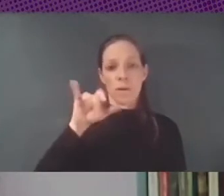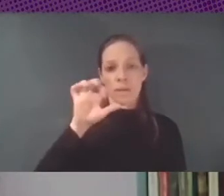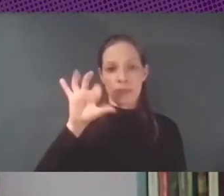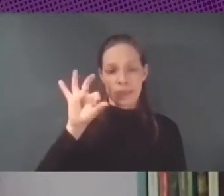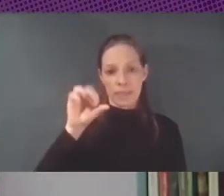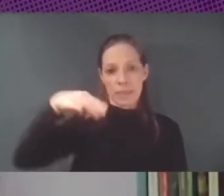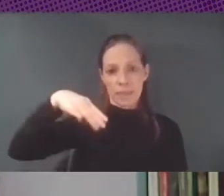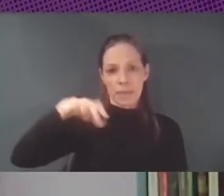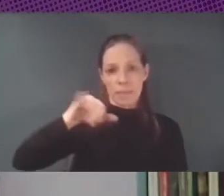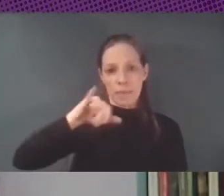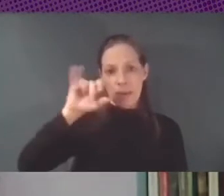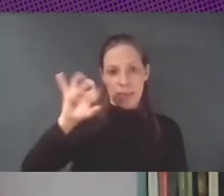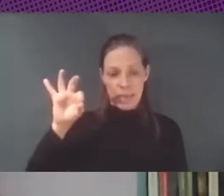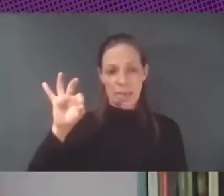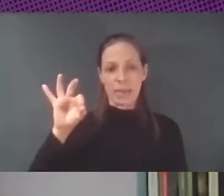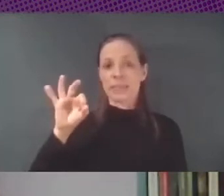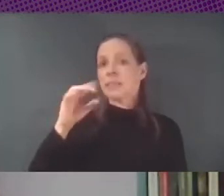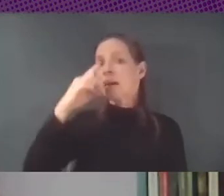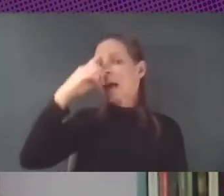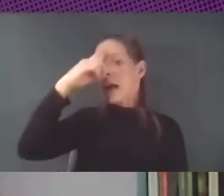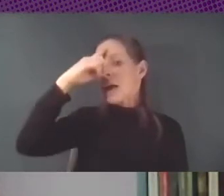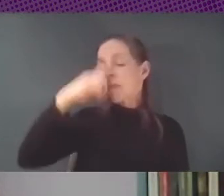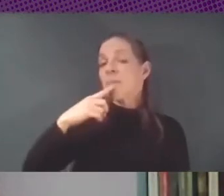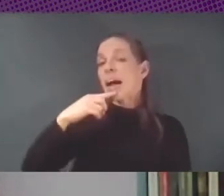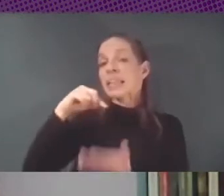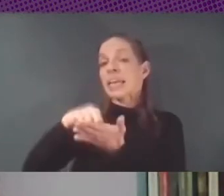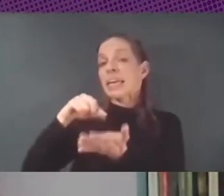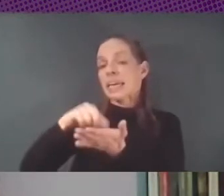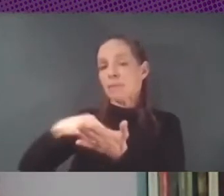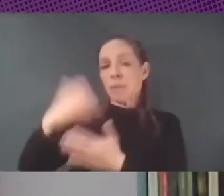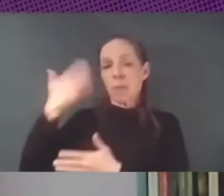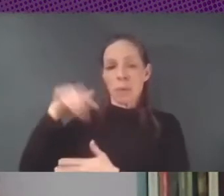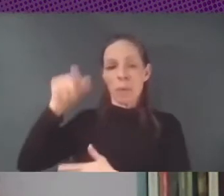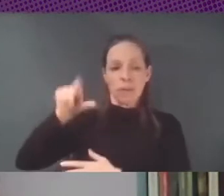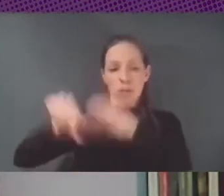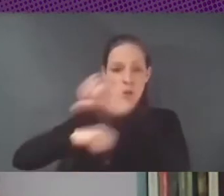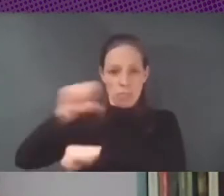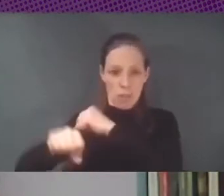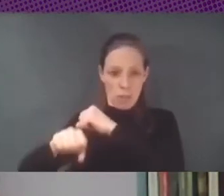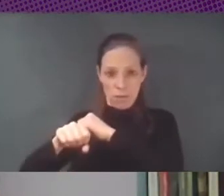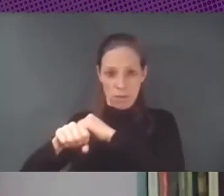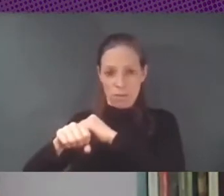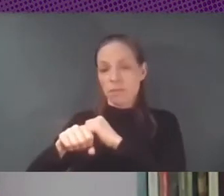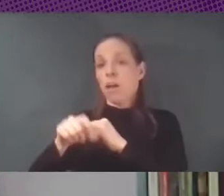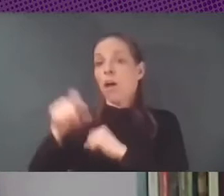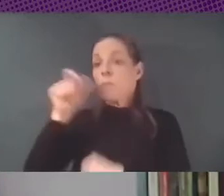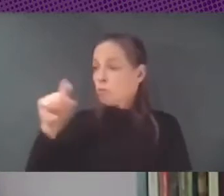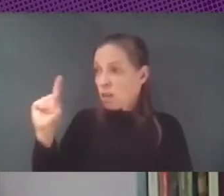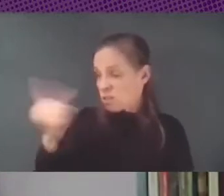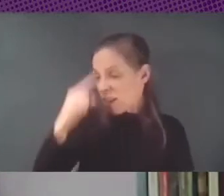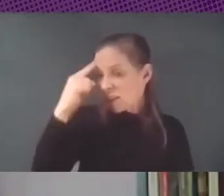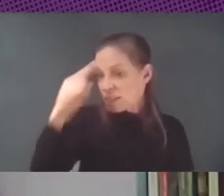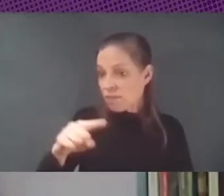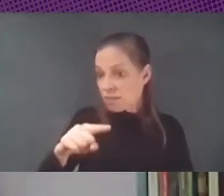requerimiento que leían los conquistadores no todo el mundo sabe qué está aceptando en los términos y